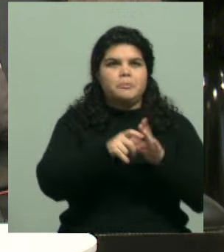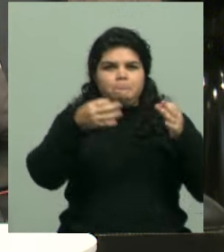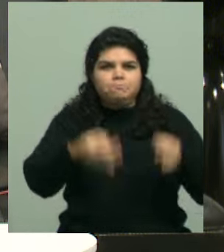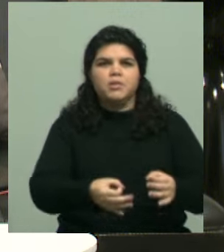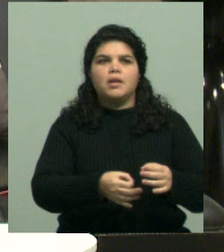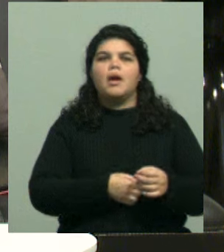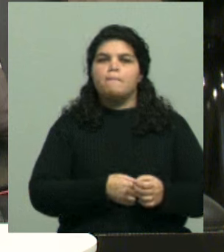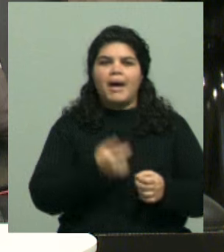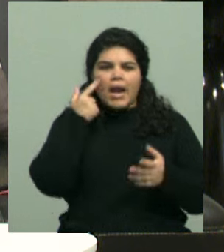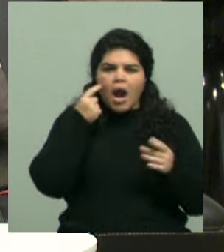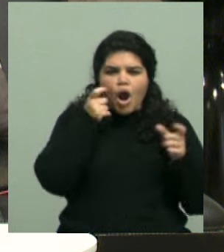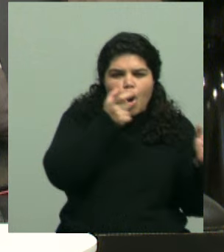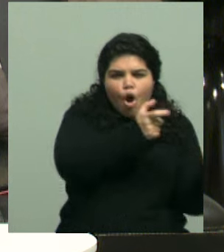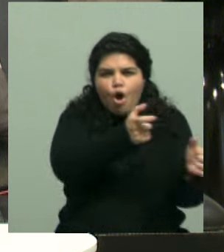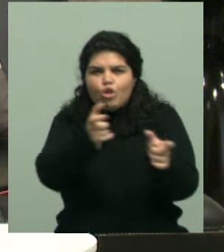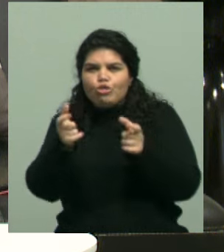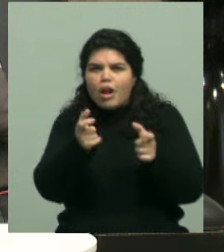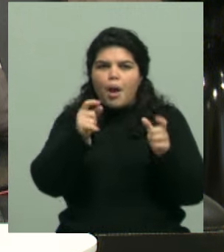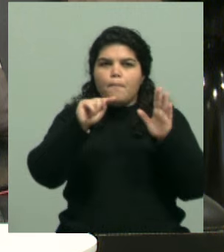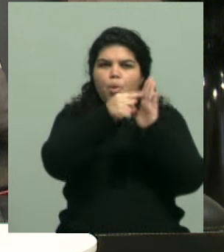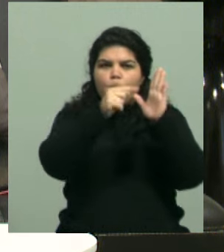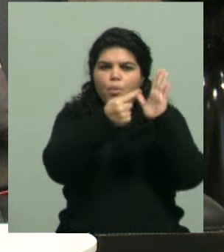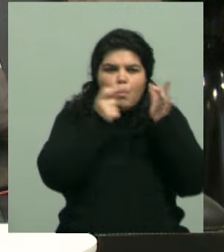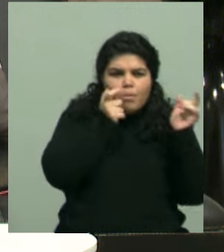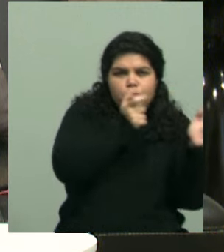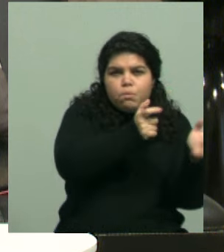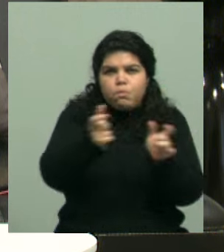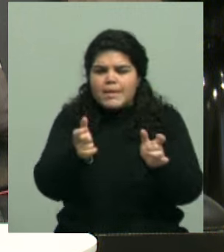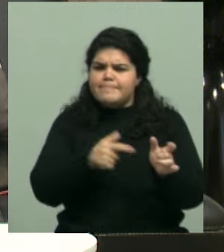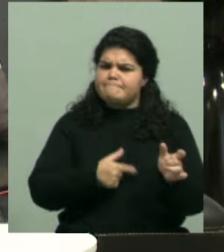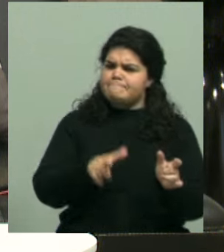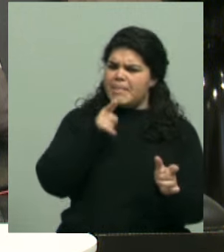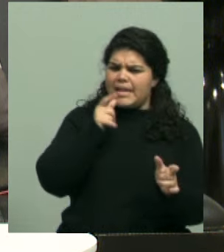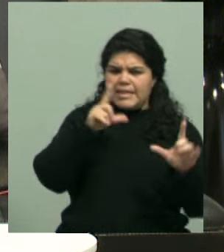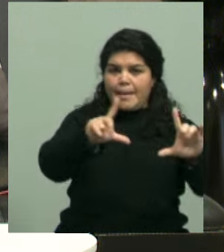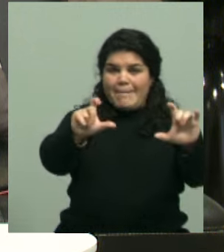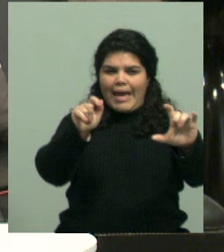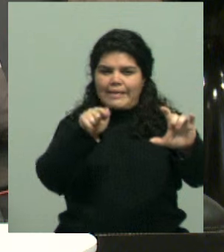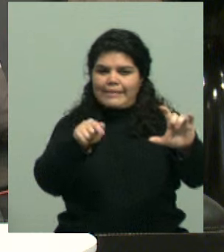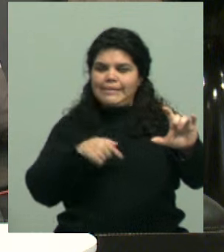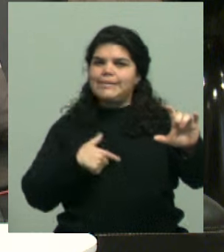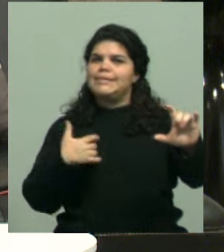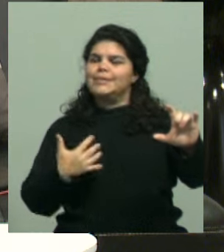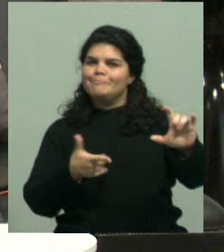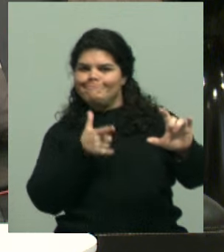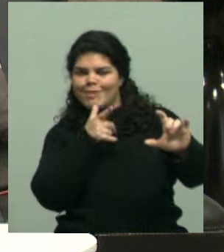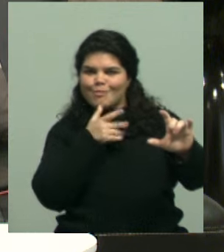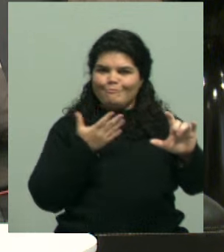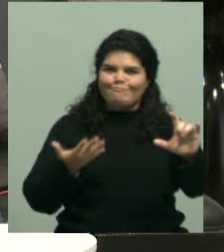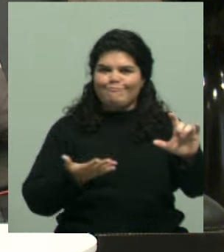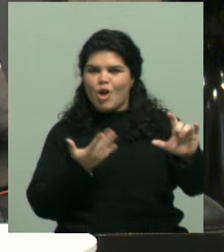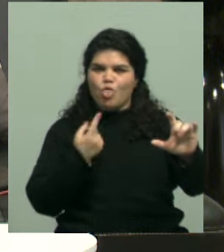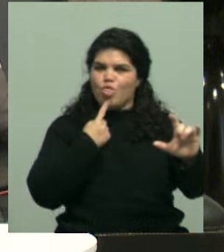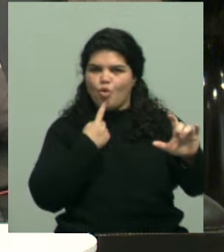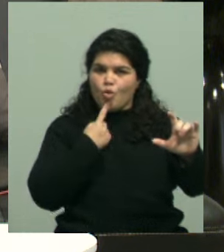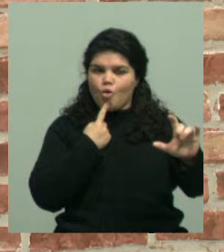pero son millones de verificadores que ante la mínima sospecha de que una imagen está subida, está hecha con inteligencia artificial, imagen o video, te